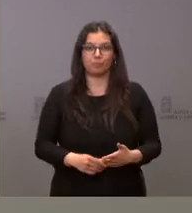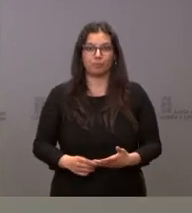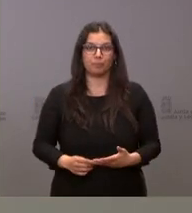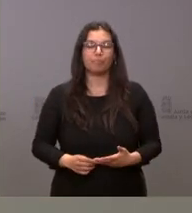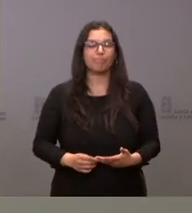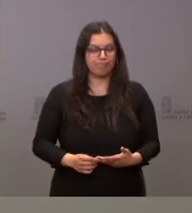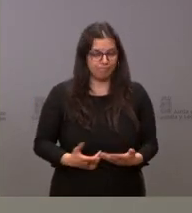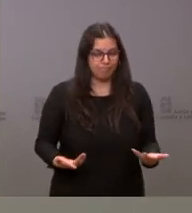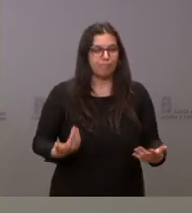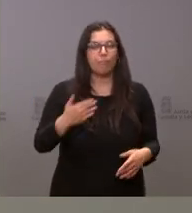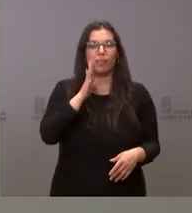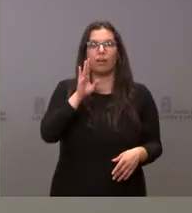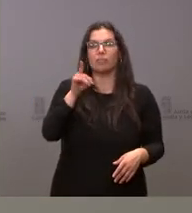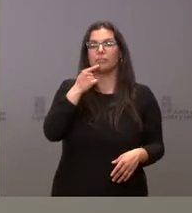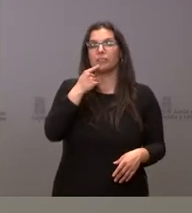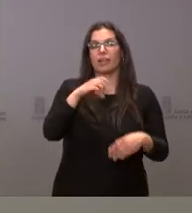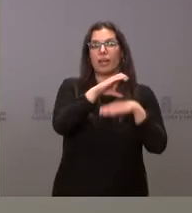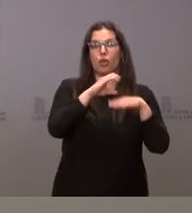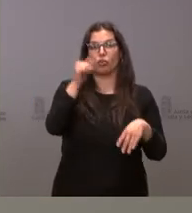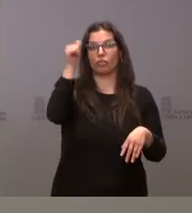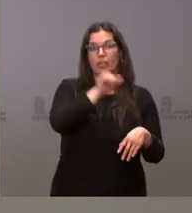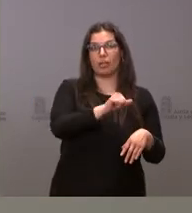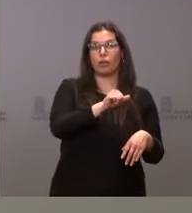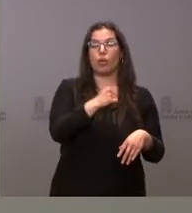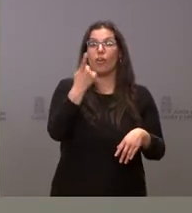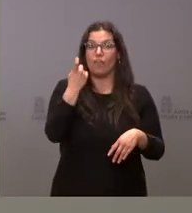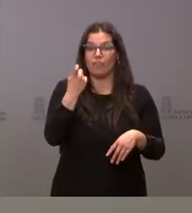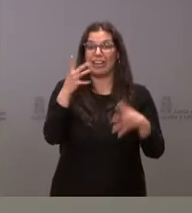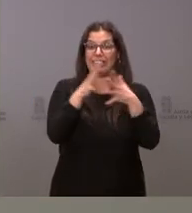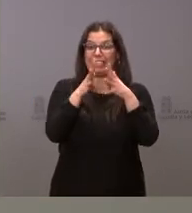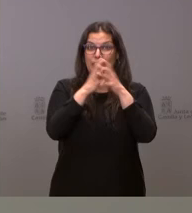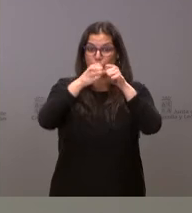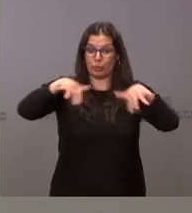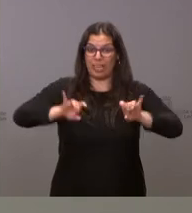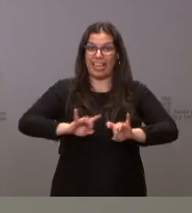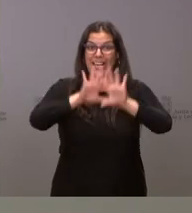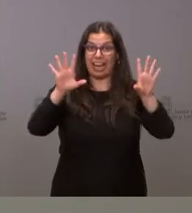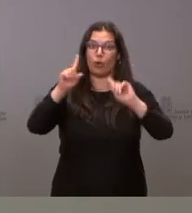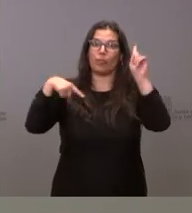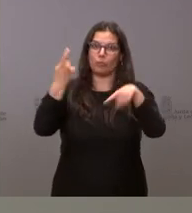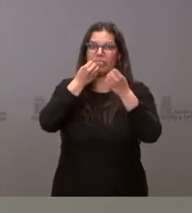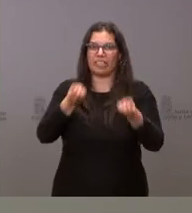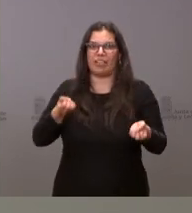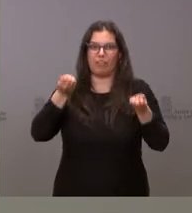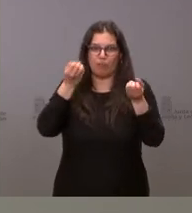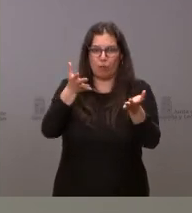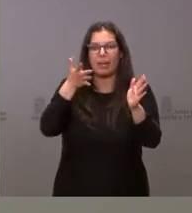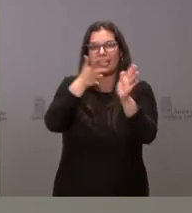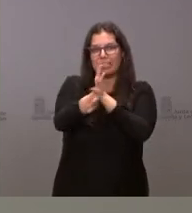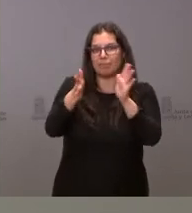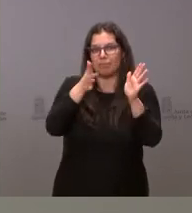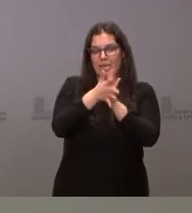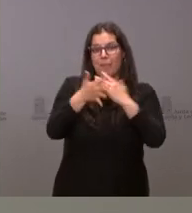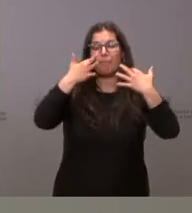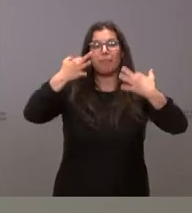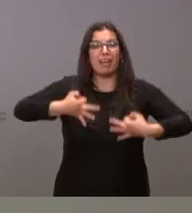Sí, como comenta el consejero portavoz, cuando se esté todo reestructurado se informará y se explicará. Pero vamos, no hay